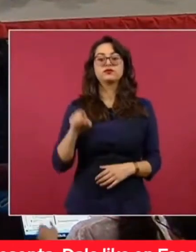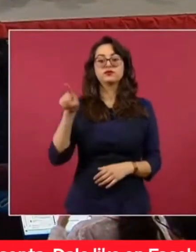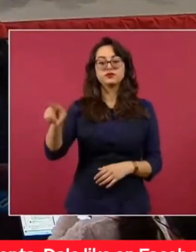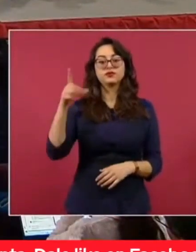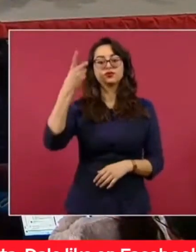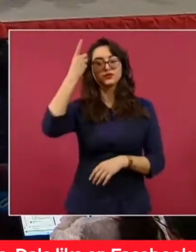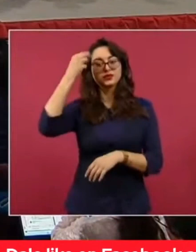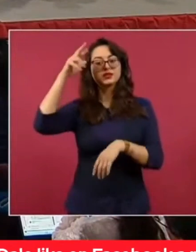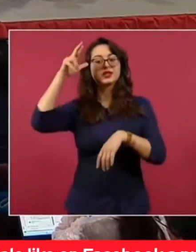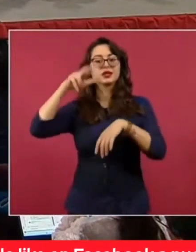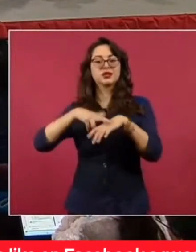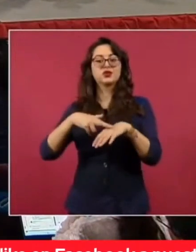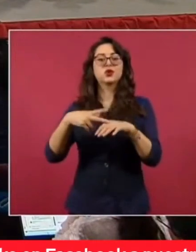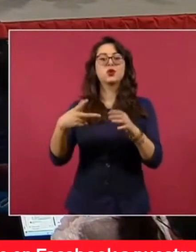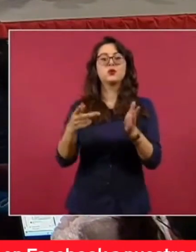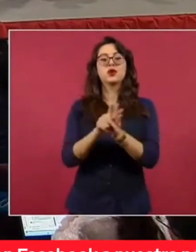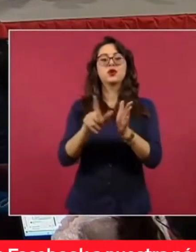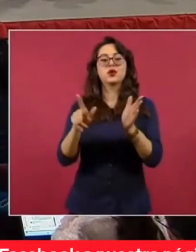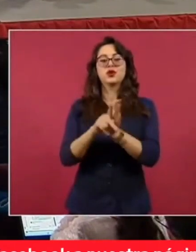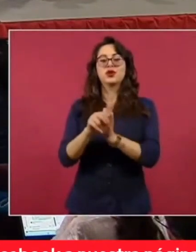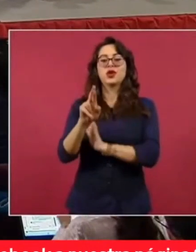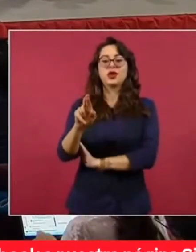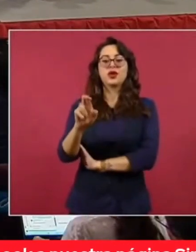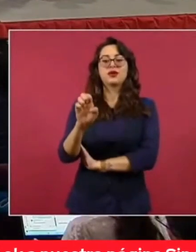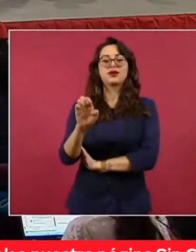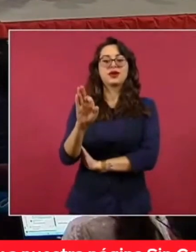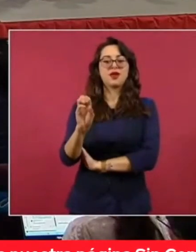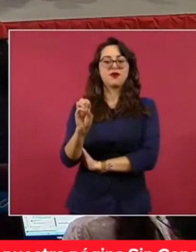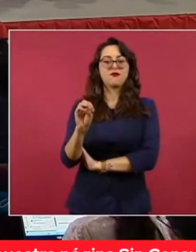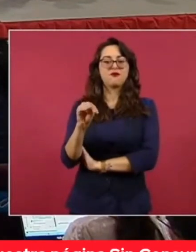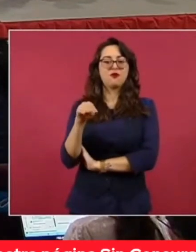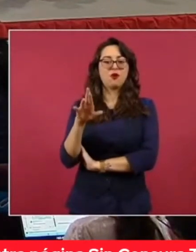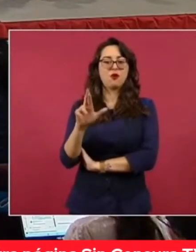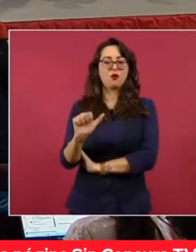es director de reforma. ¿Cómo se llama el director de reforma?